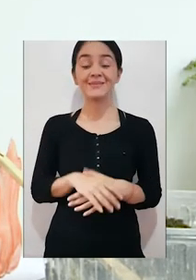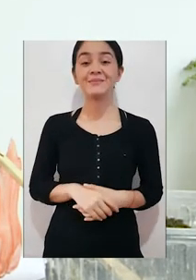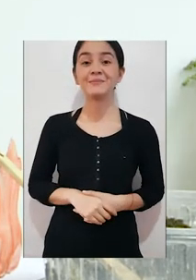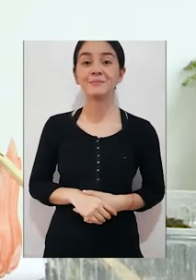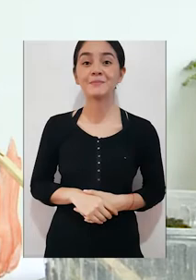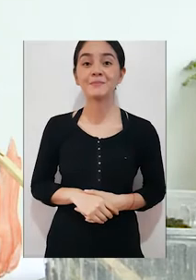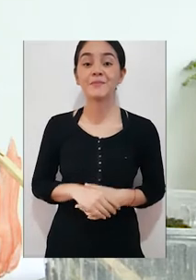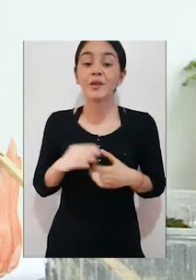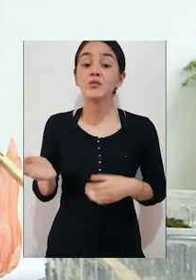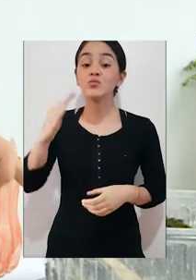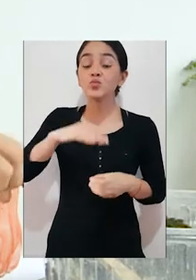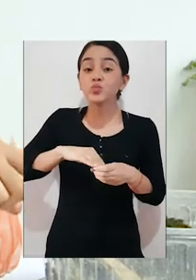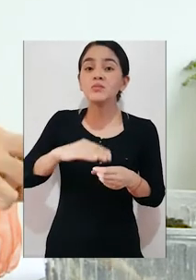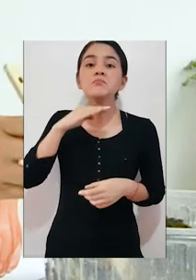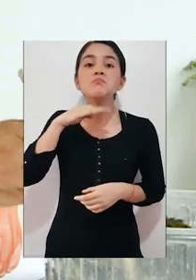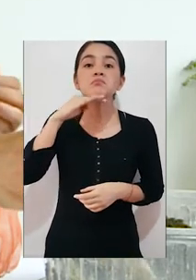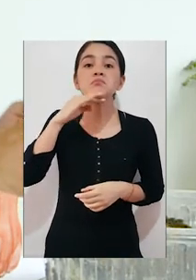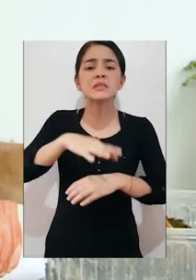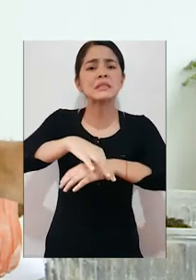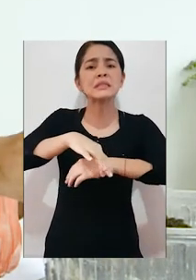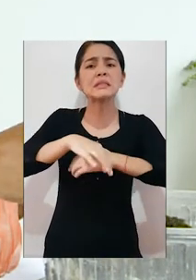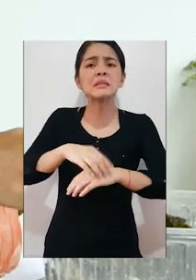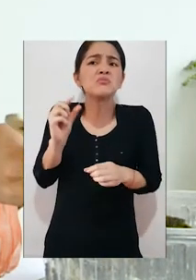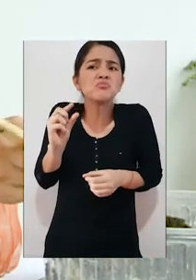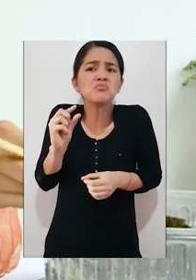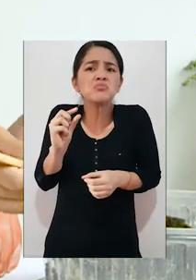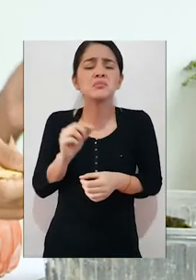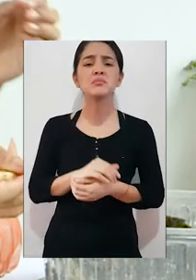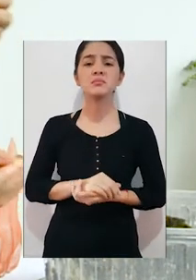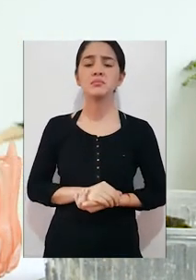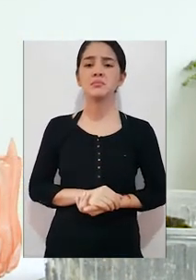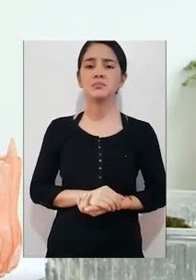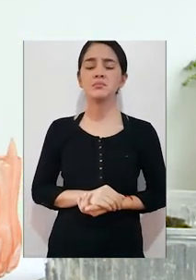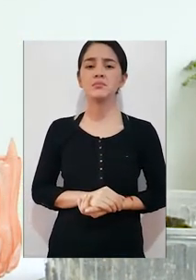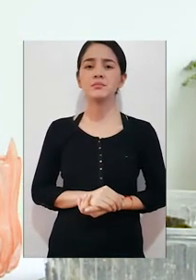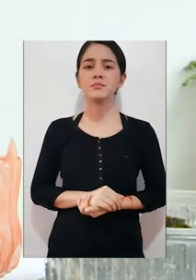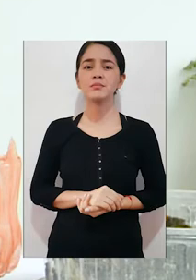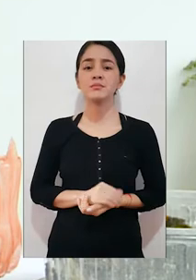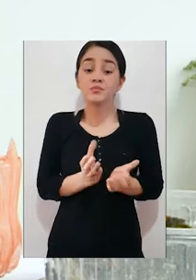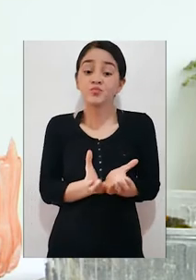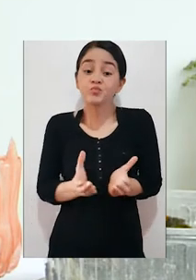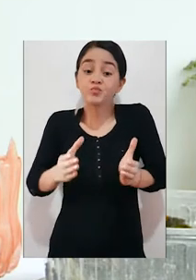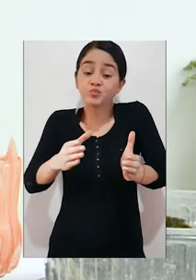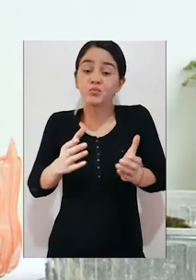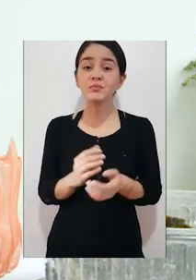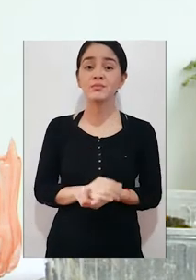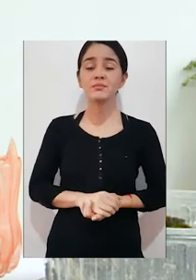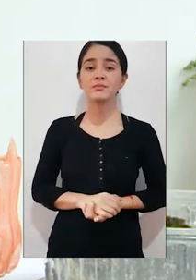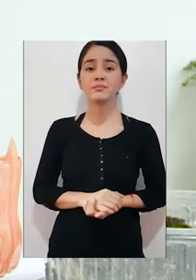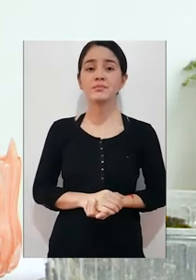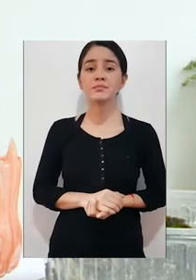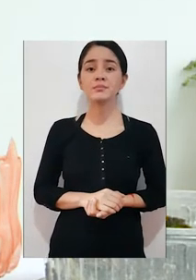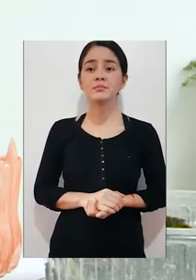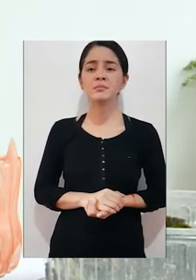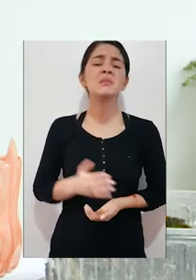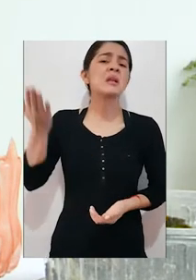vamos a cubrir con tierra. Si no tenemos tierra suficiente en el pequeño huerto, pues le vamos a colocar